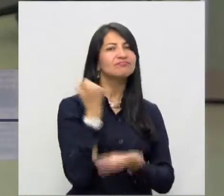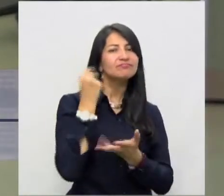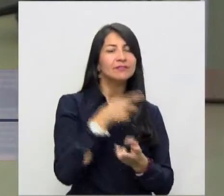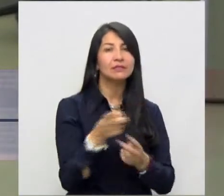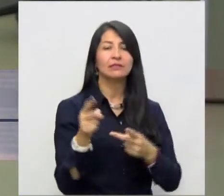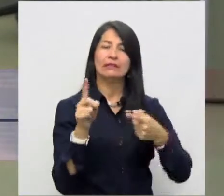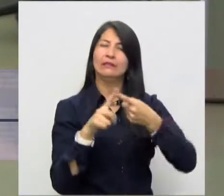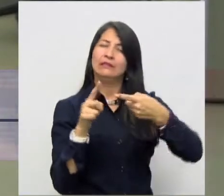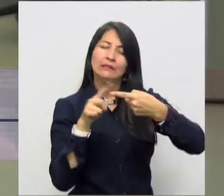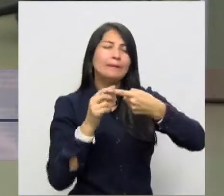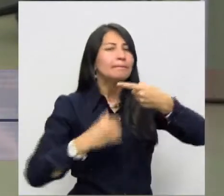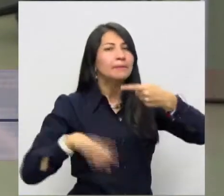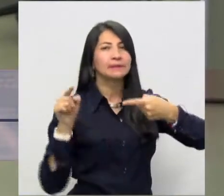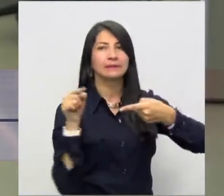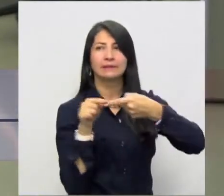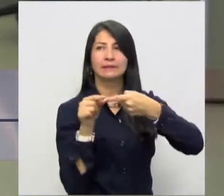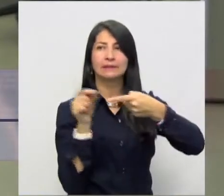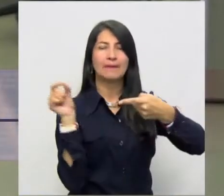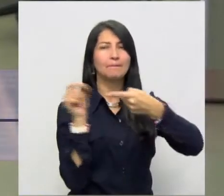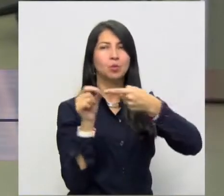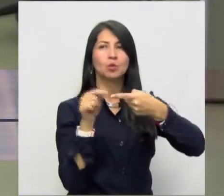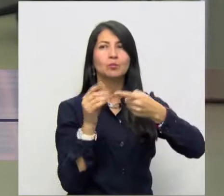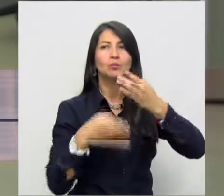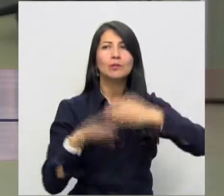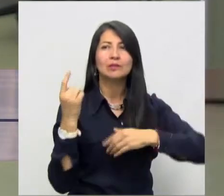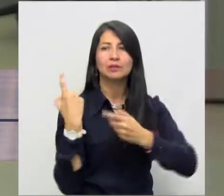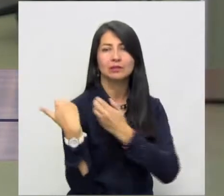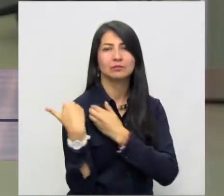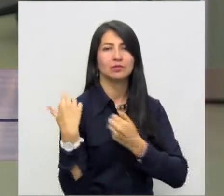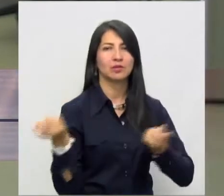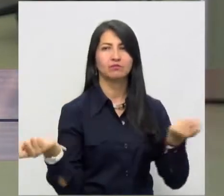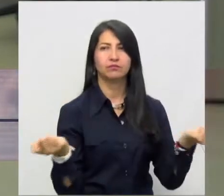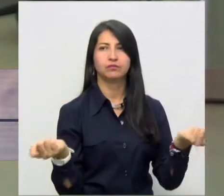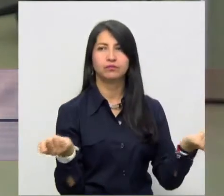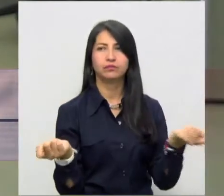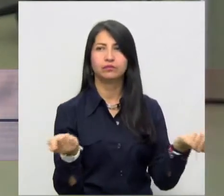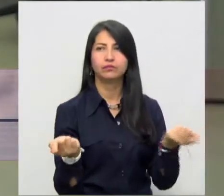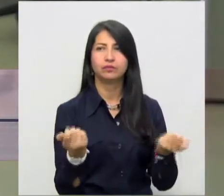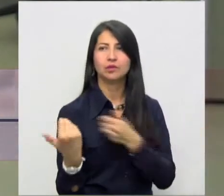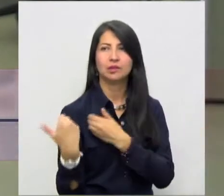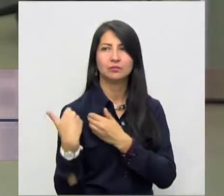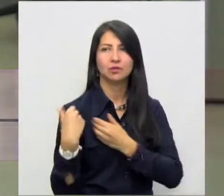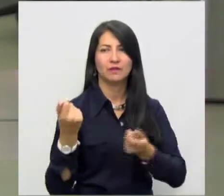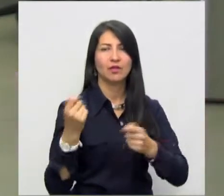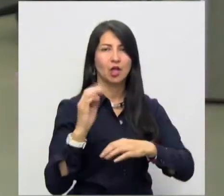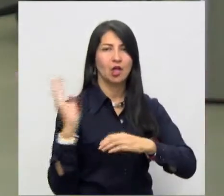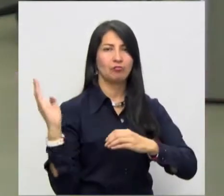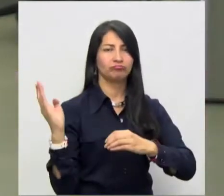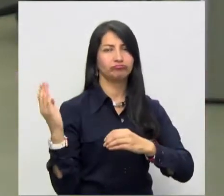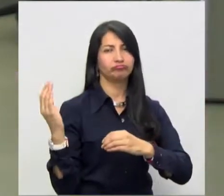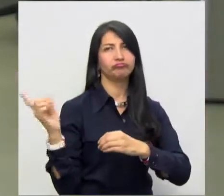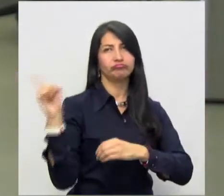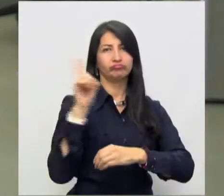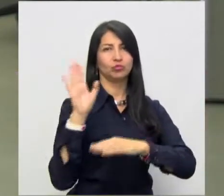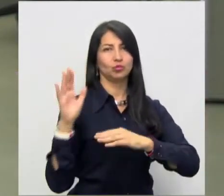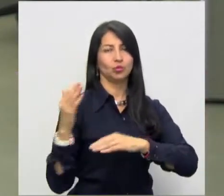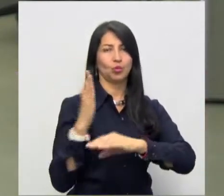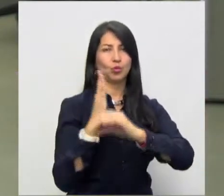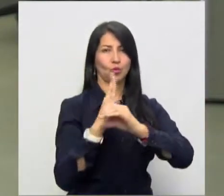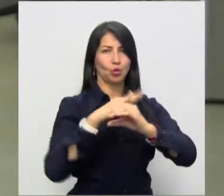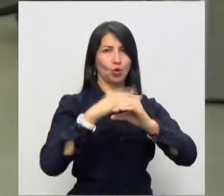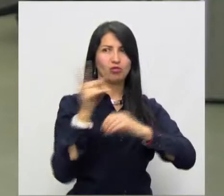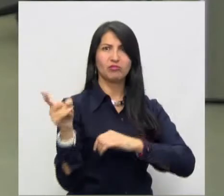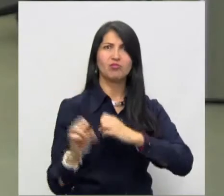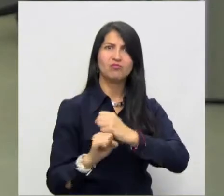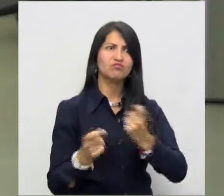primer punto el que fue concretando en el desarrollo de todo su ejercicio como Contralor. Y hoy en día tenemos un control fiscal